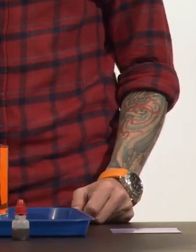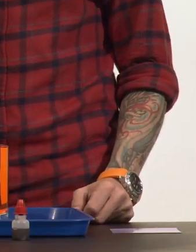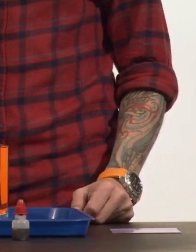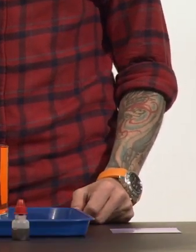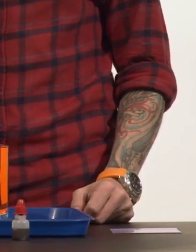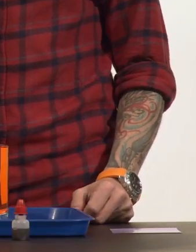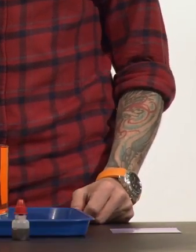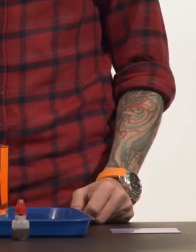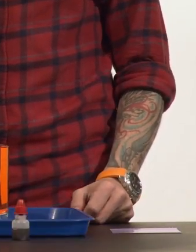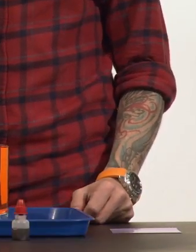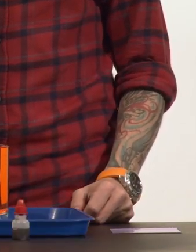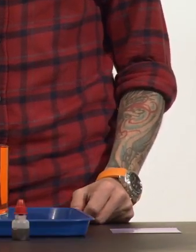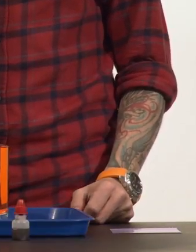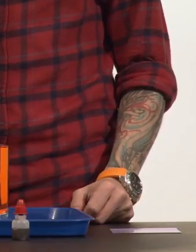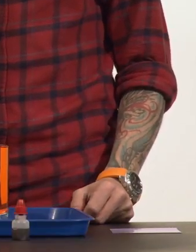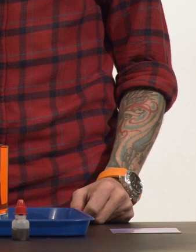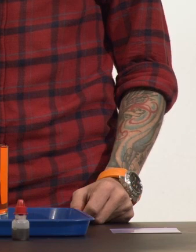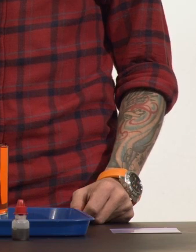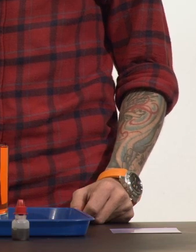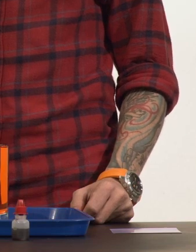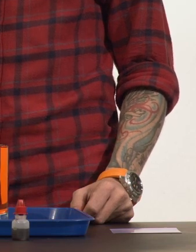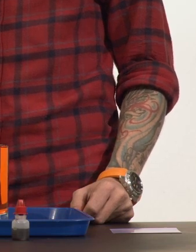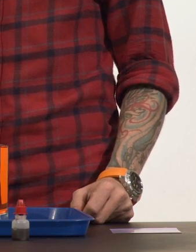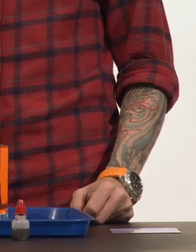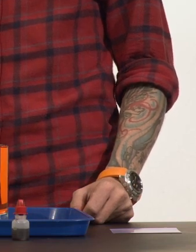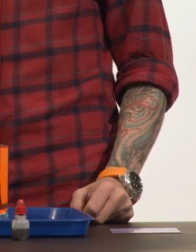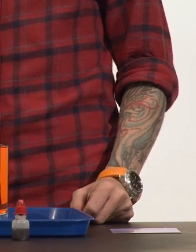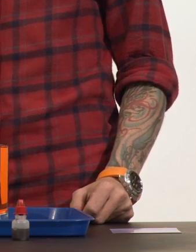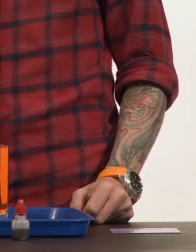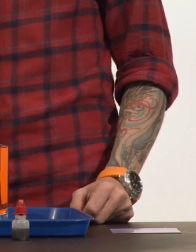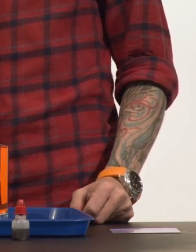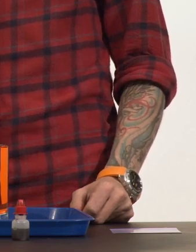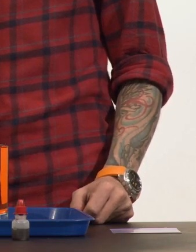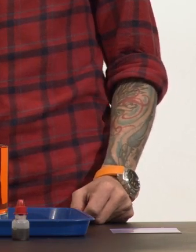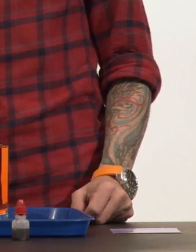azul está el agua fría. Perfecto.